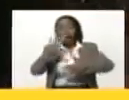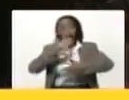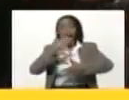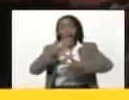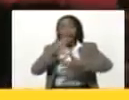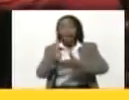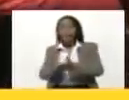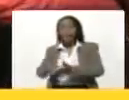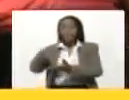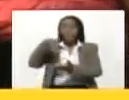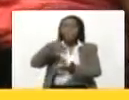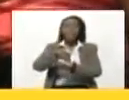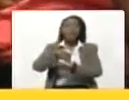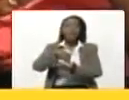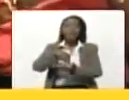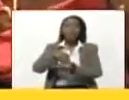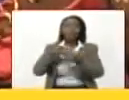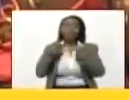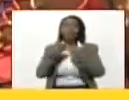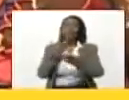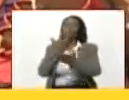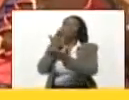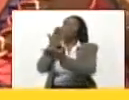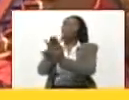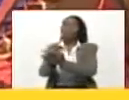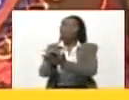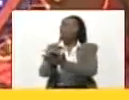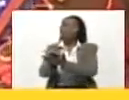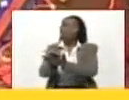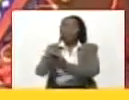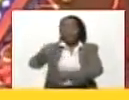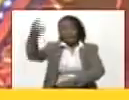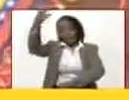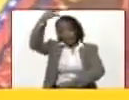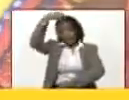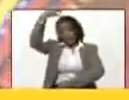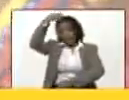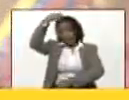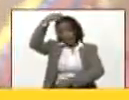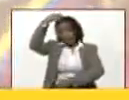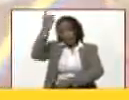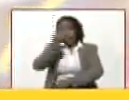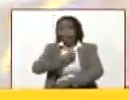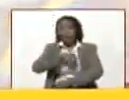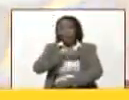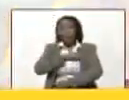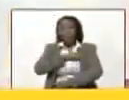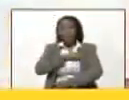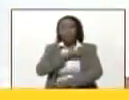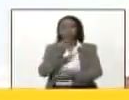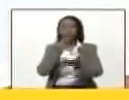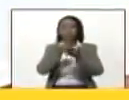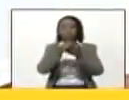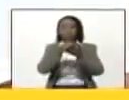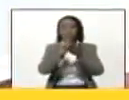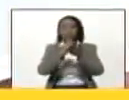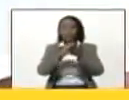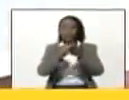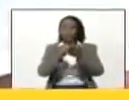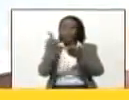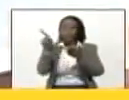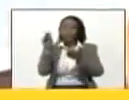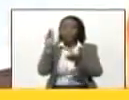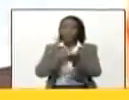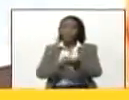levantado para exigir al rey de España que rectifique su